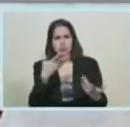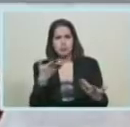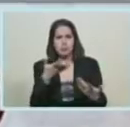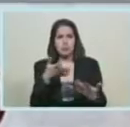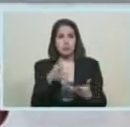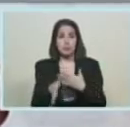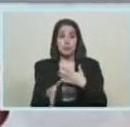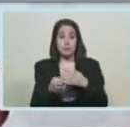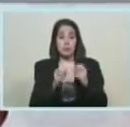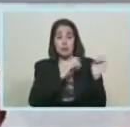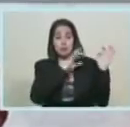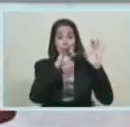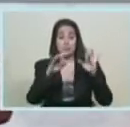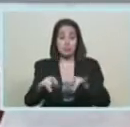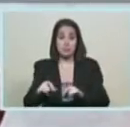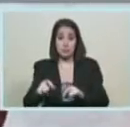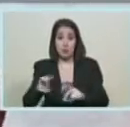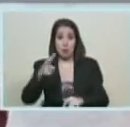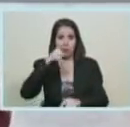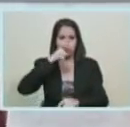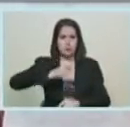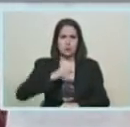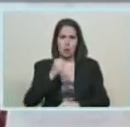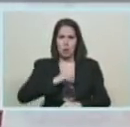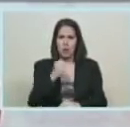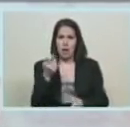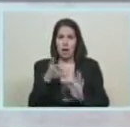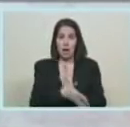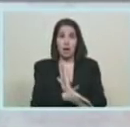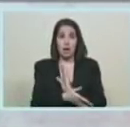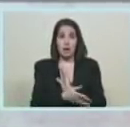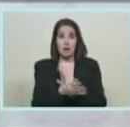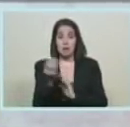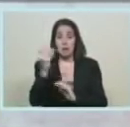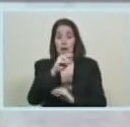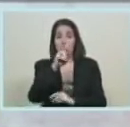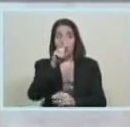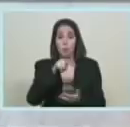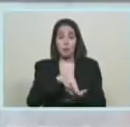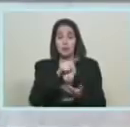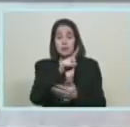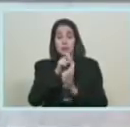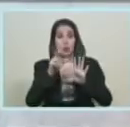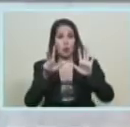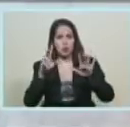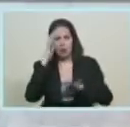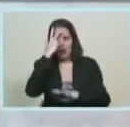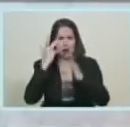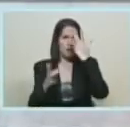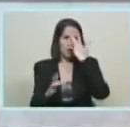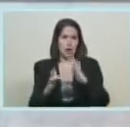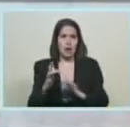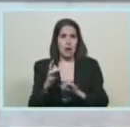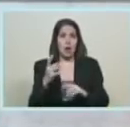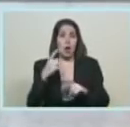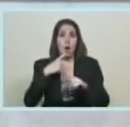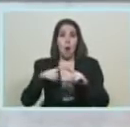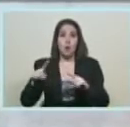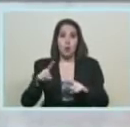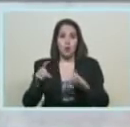tanto del Operativo Nacional de Seguridad de los Carnavales 2018, como de los